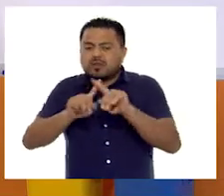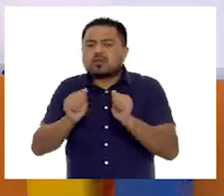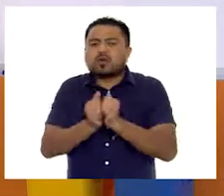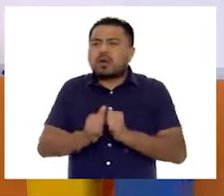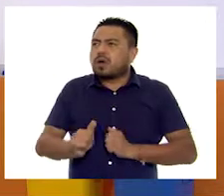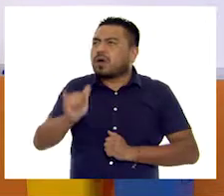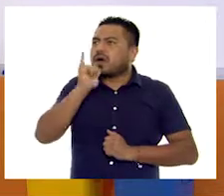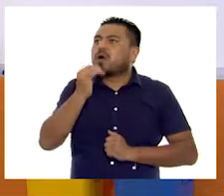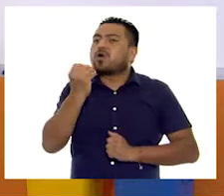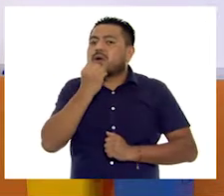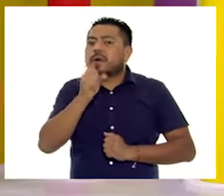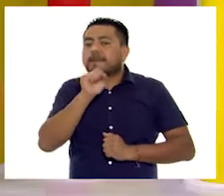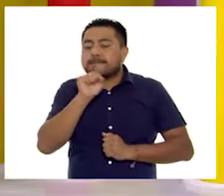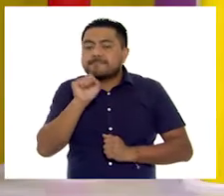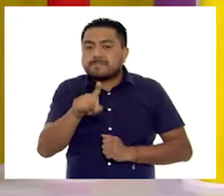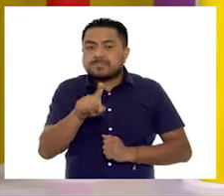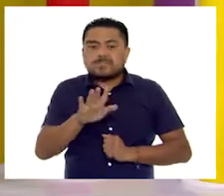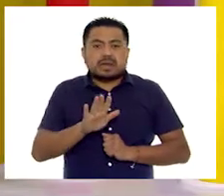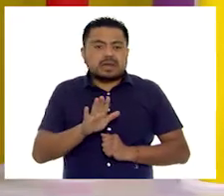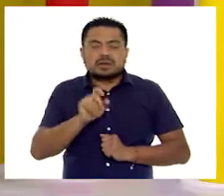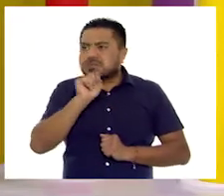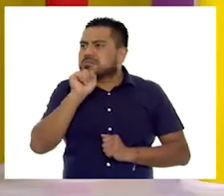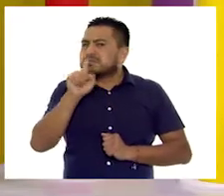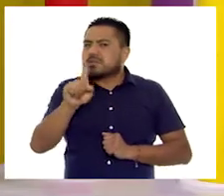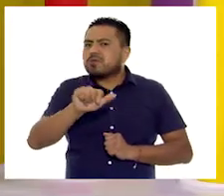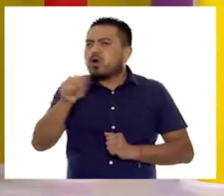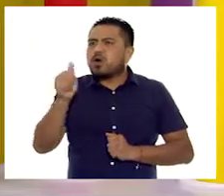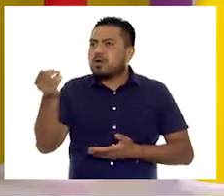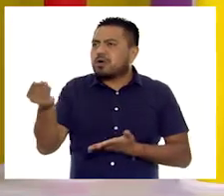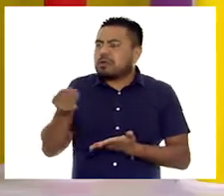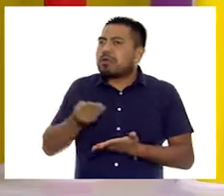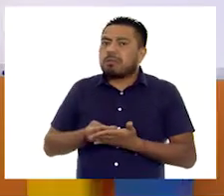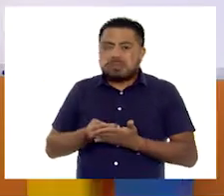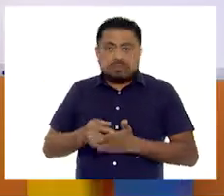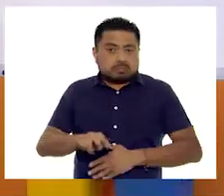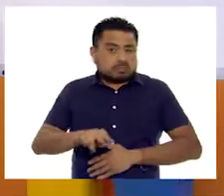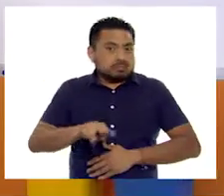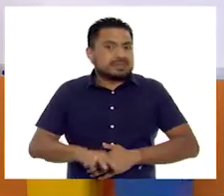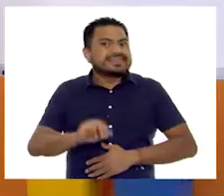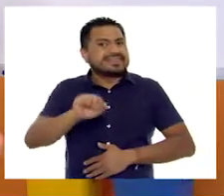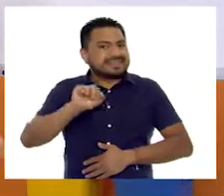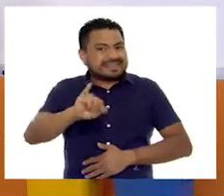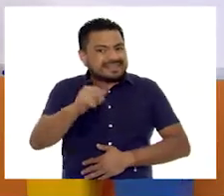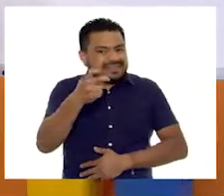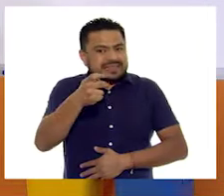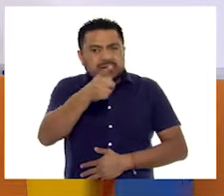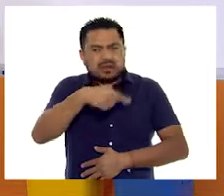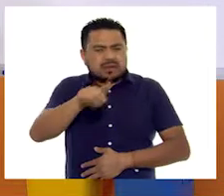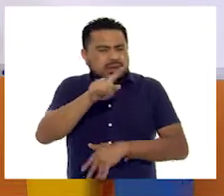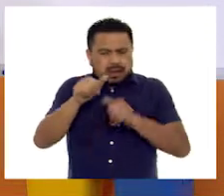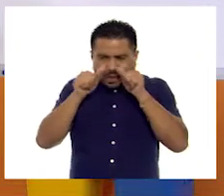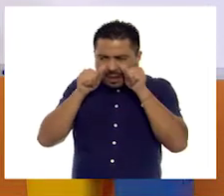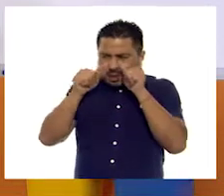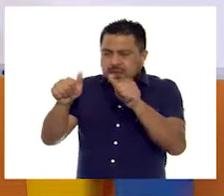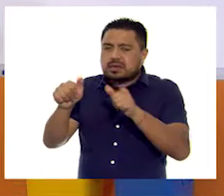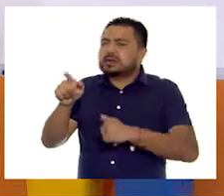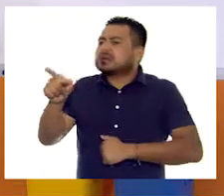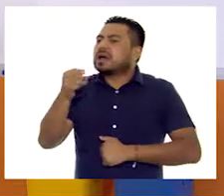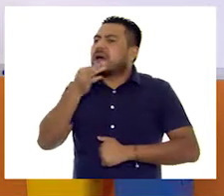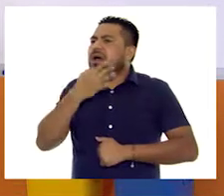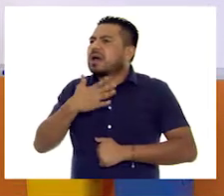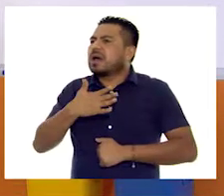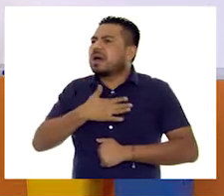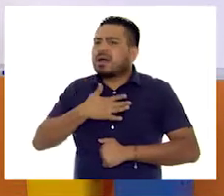como de comida? Sí, incluso nos dio otros por ahí, ¿verdad? Exacto. Y pusieron atención, si ella nos